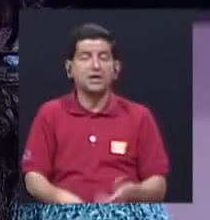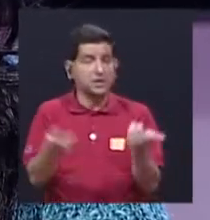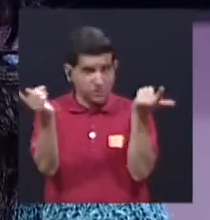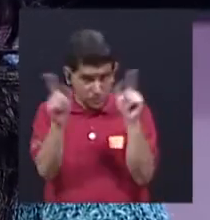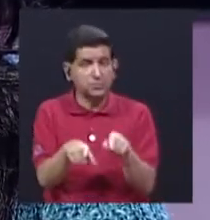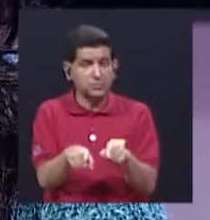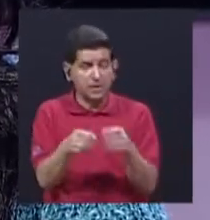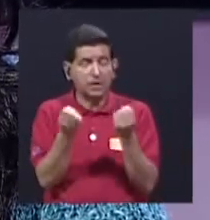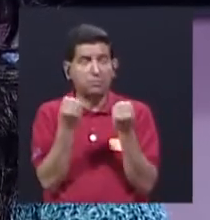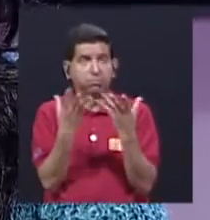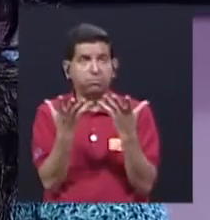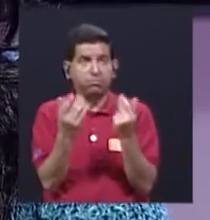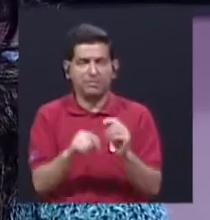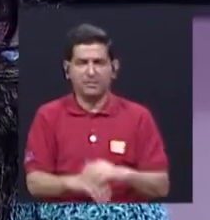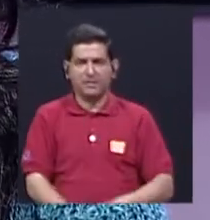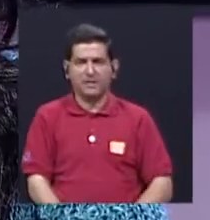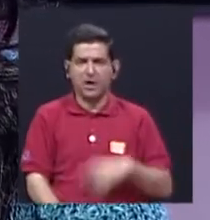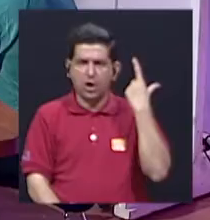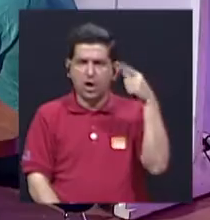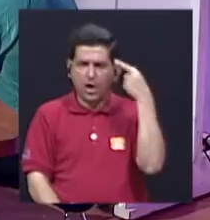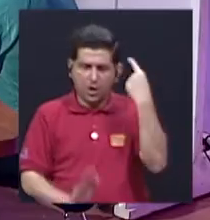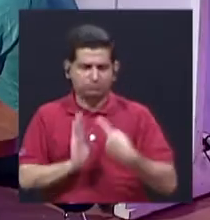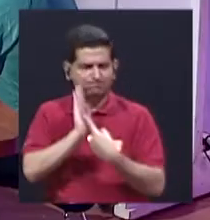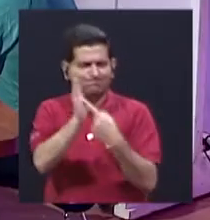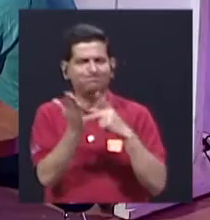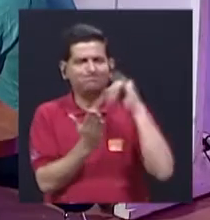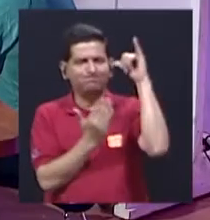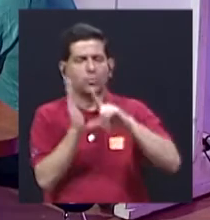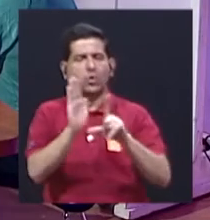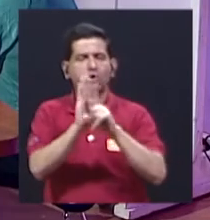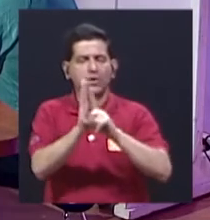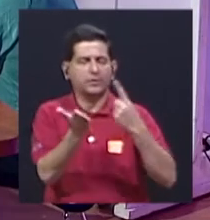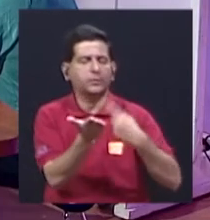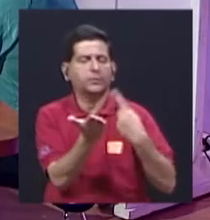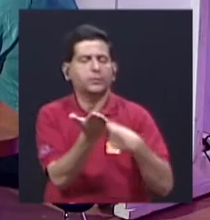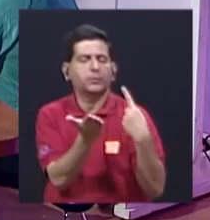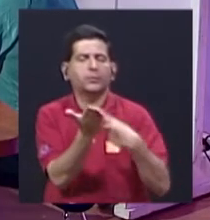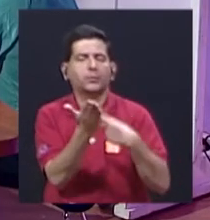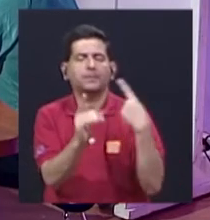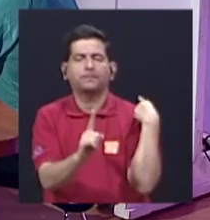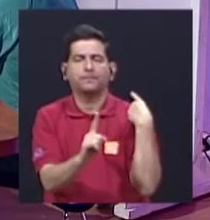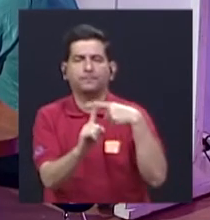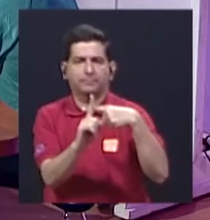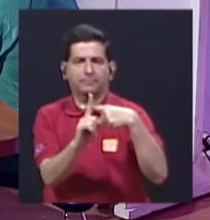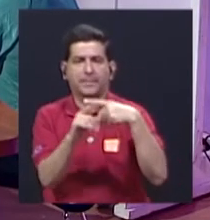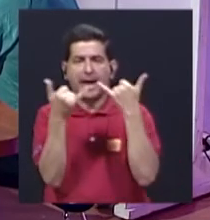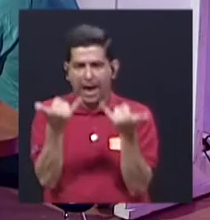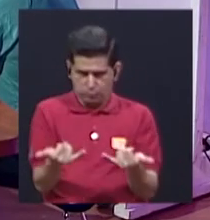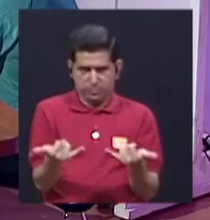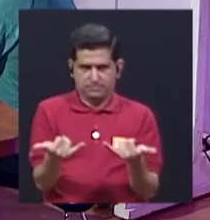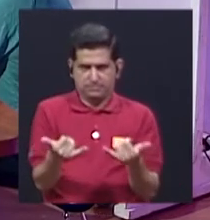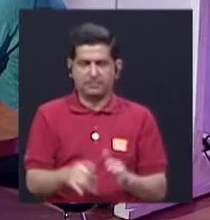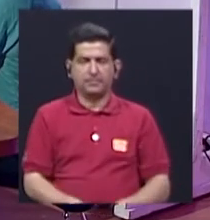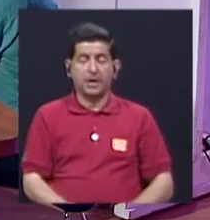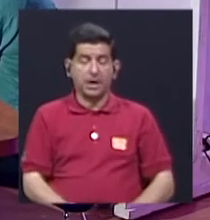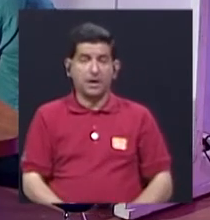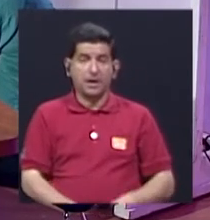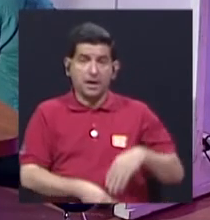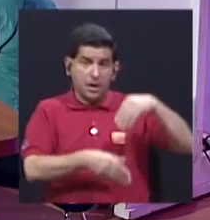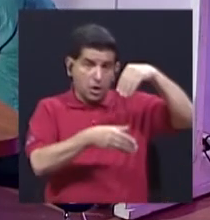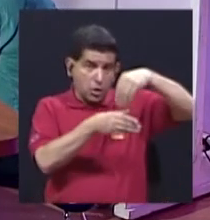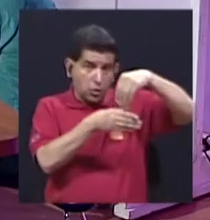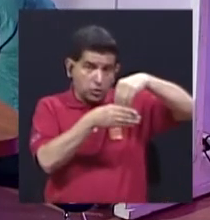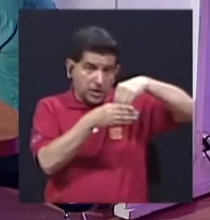muchas veces. Entonces, el hecho de que el gobierno presente este proyecto de ley de discusión es algo muy positivo. Ahora, con respecto a los contenidos